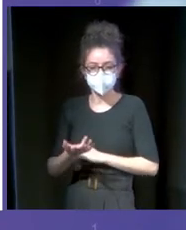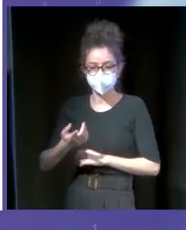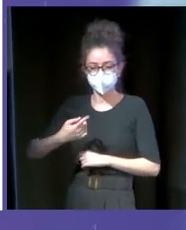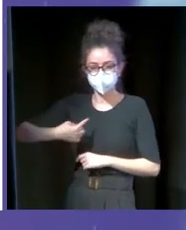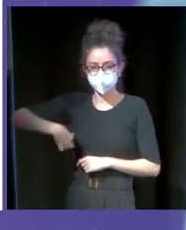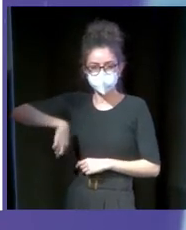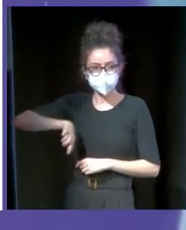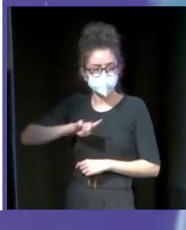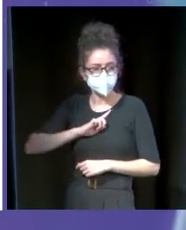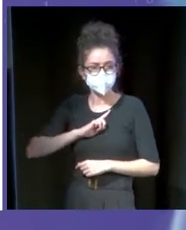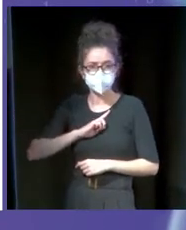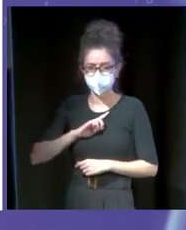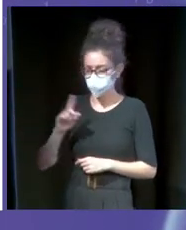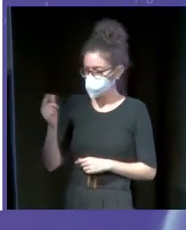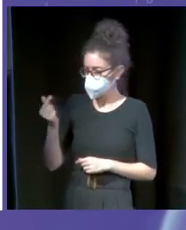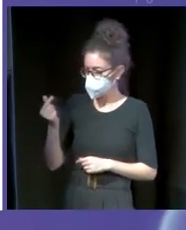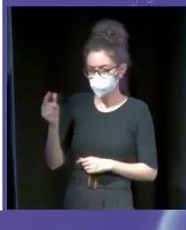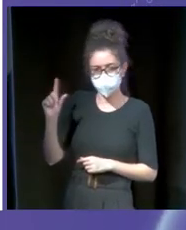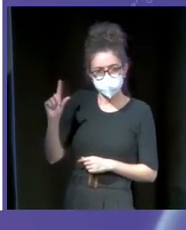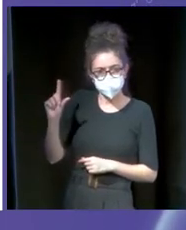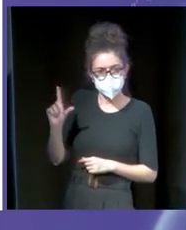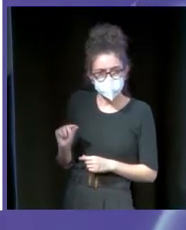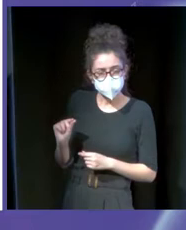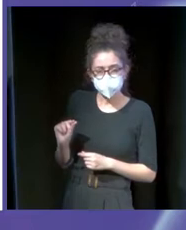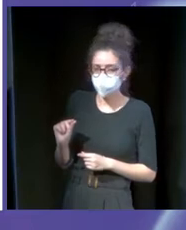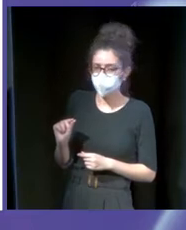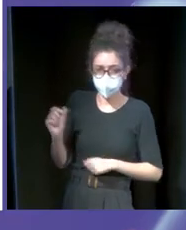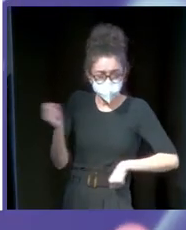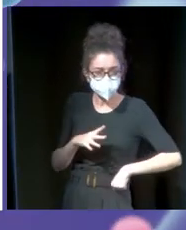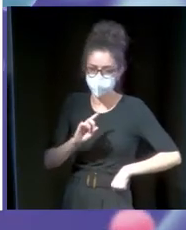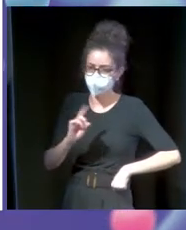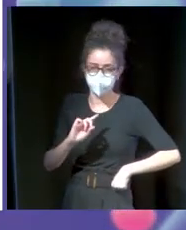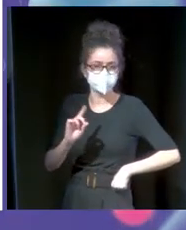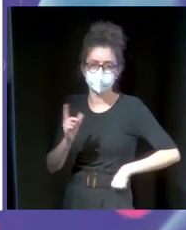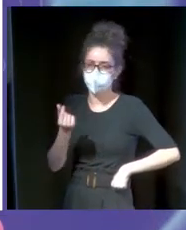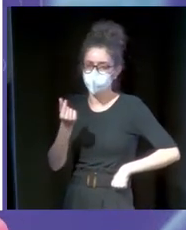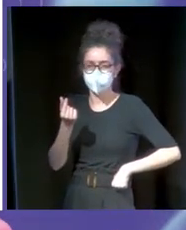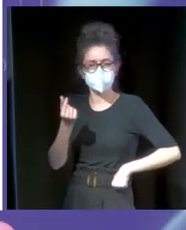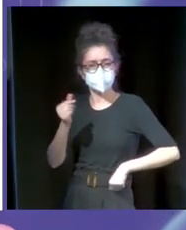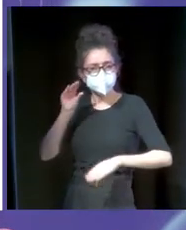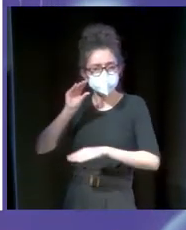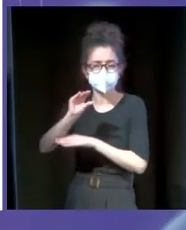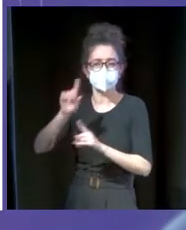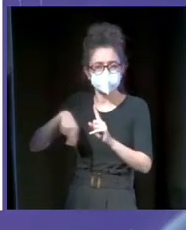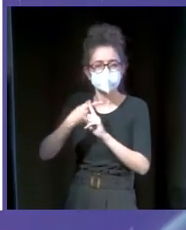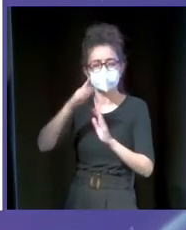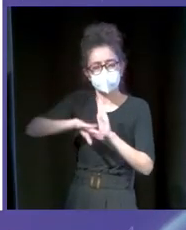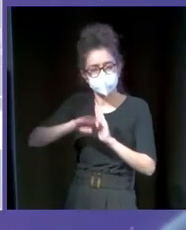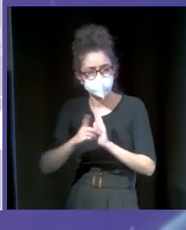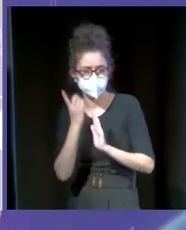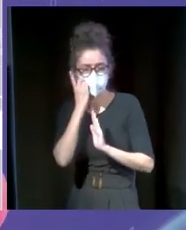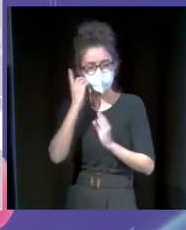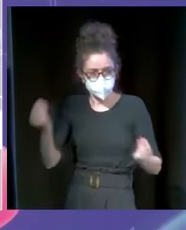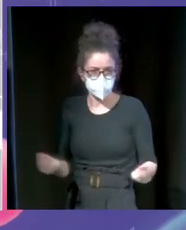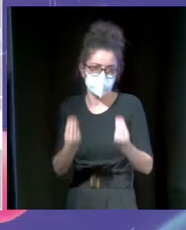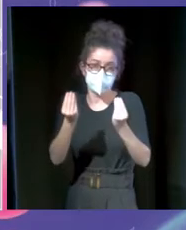reducir costes, sino que lo que vamos a hacer es invertir. Y esa inversión se tradujo en mejoras para la aplicación. Teníamos el tiempo, pues eso fue lo que hicimos.